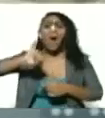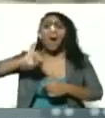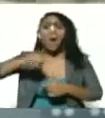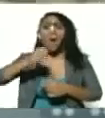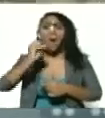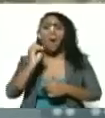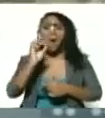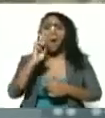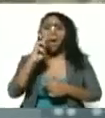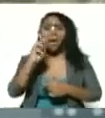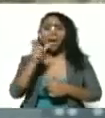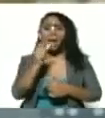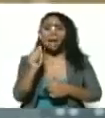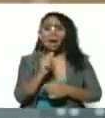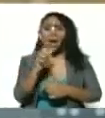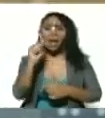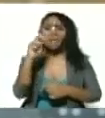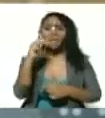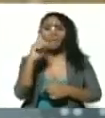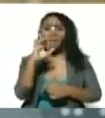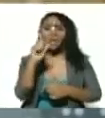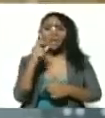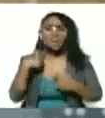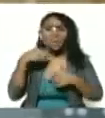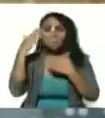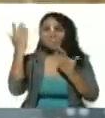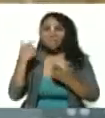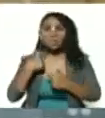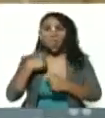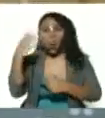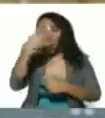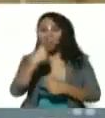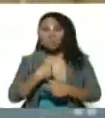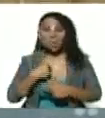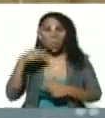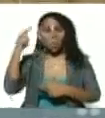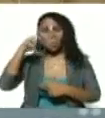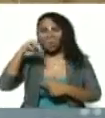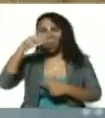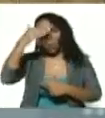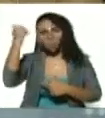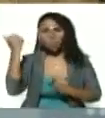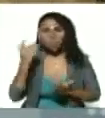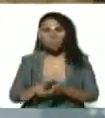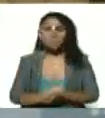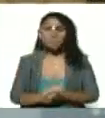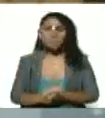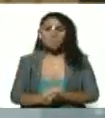Yo era muy jovencito. Nunca olvido un día como hoy,